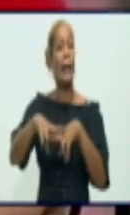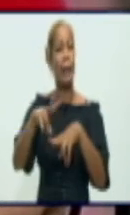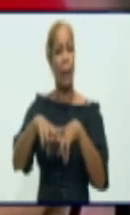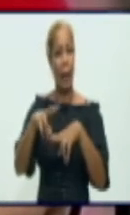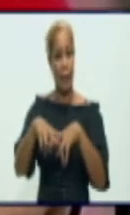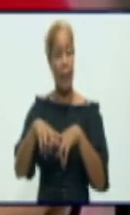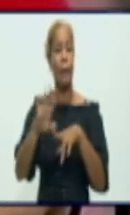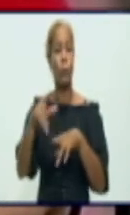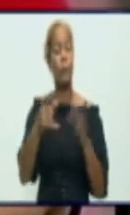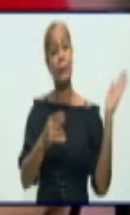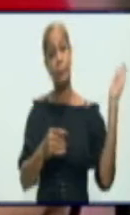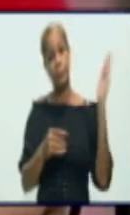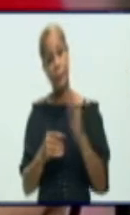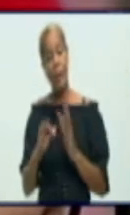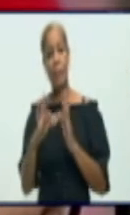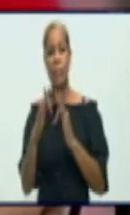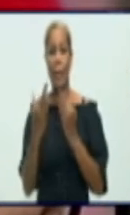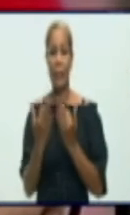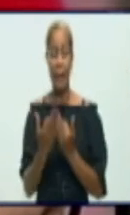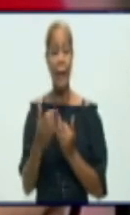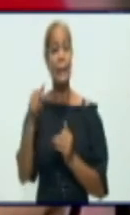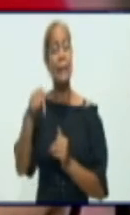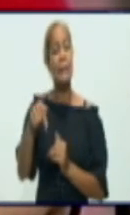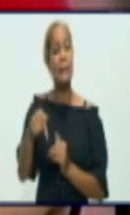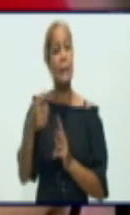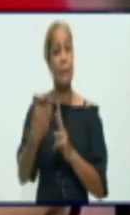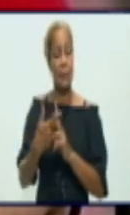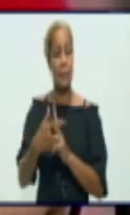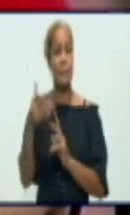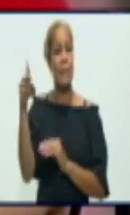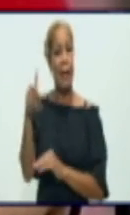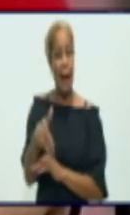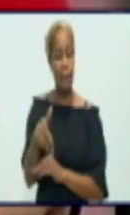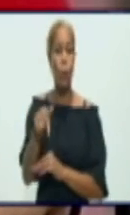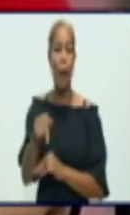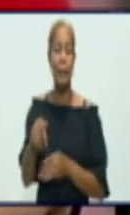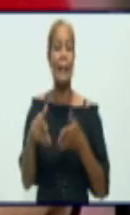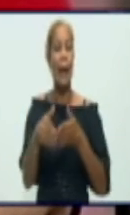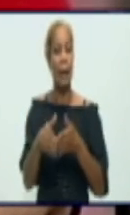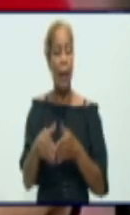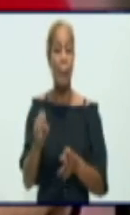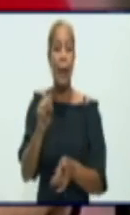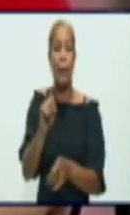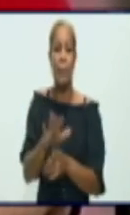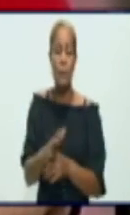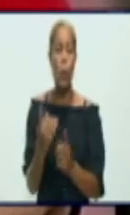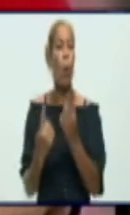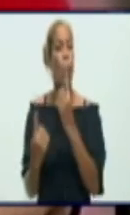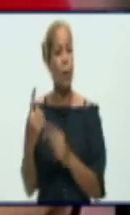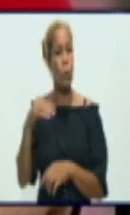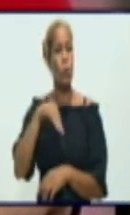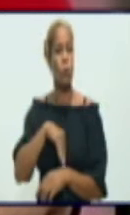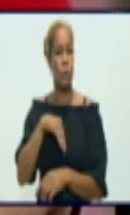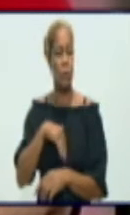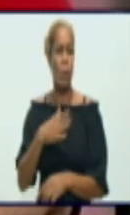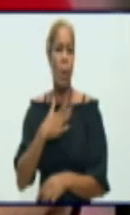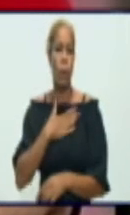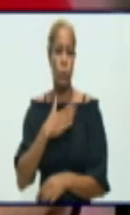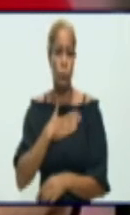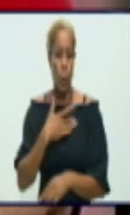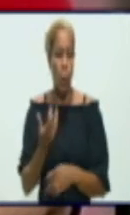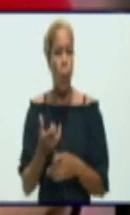familiares la trasladaron para acá y llegando acá a la provincia comenzó con la sintomatología de tos húmeda,